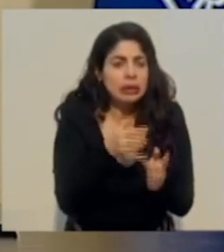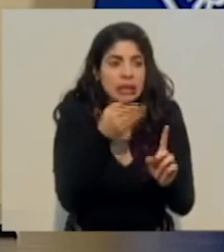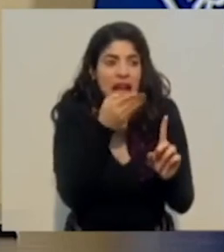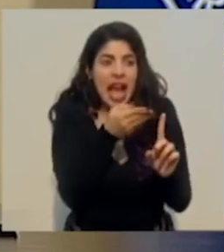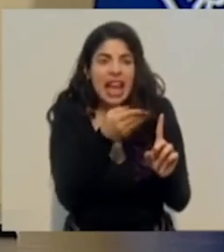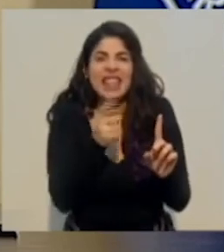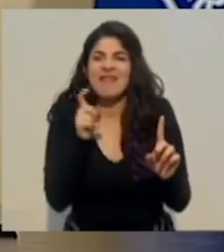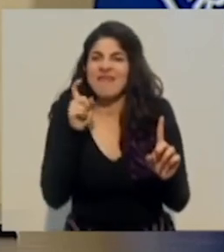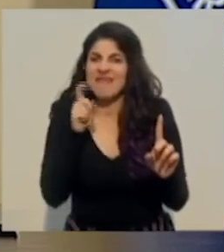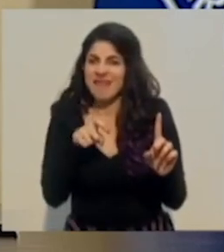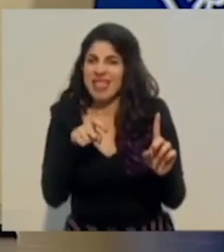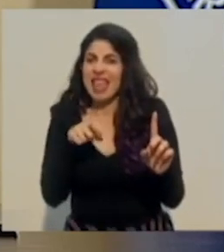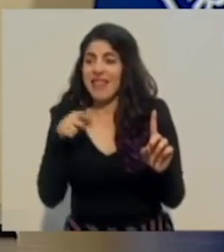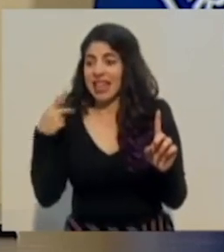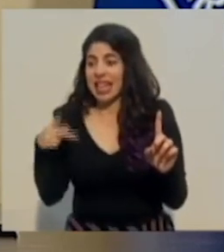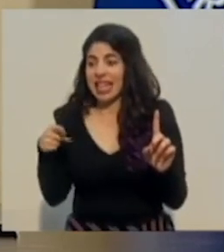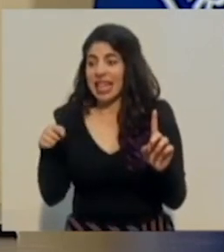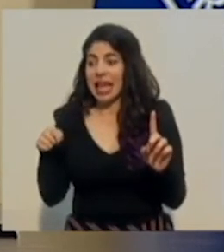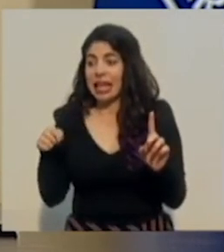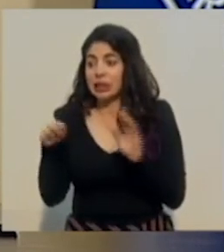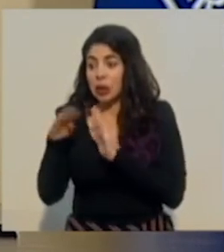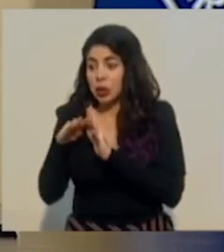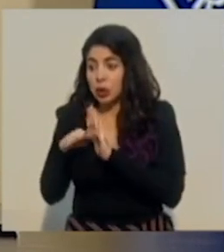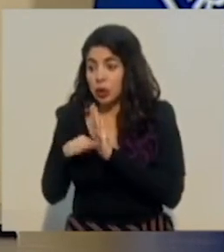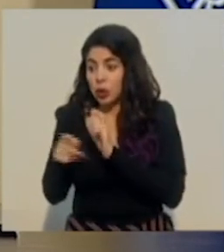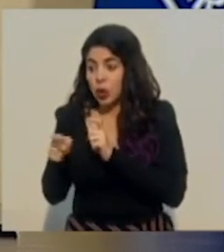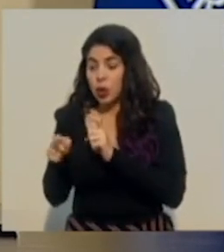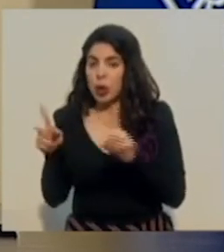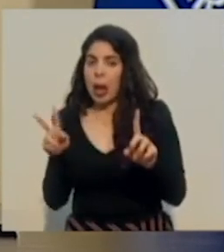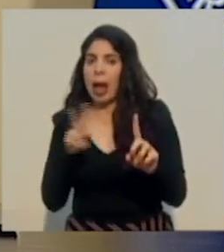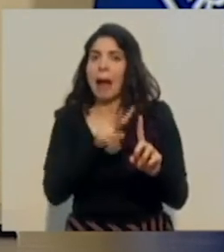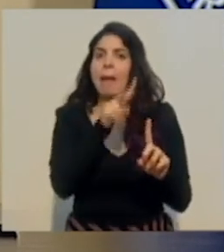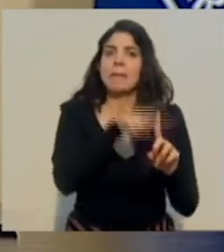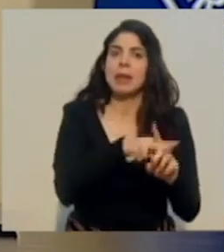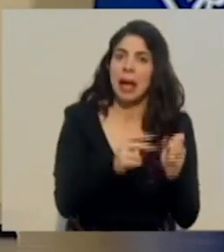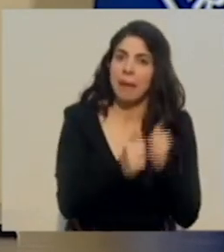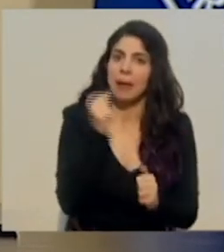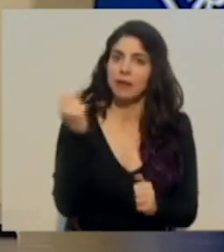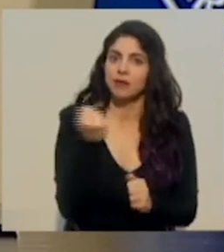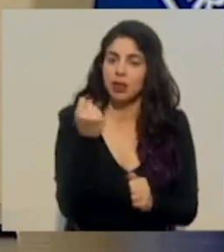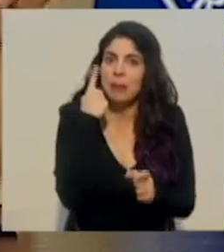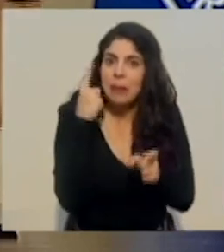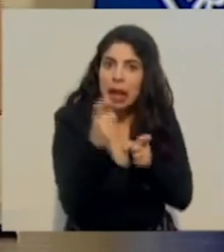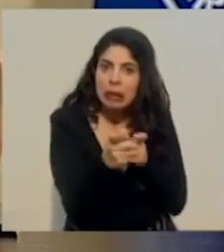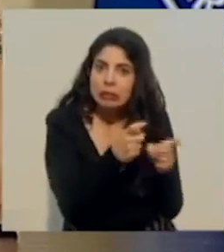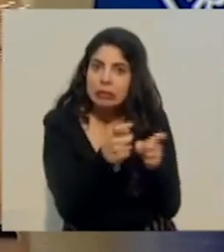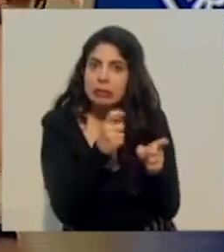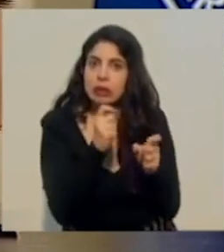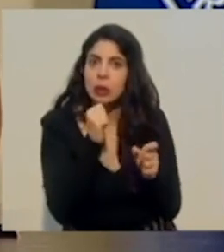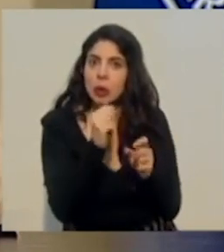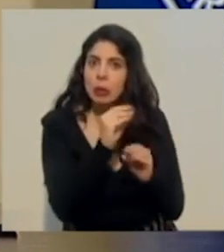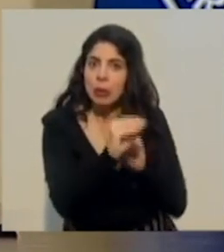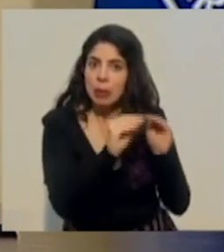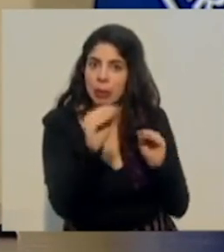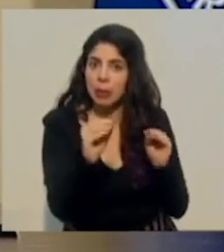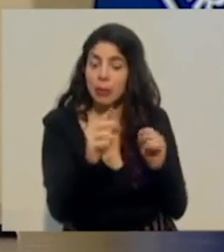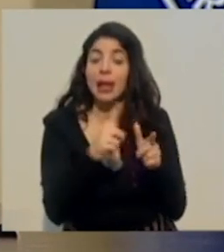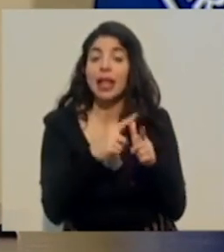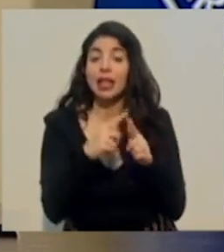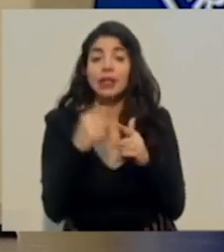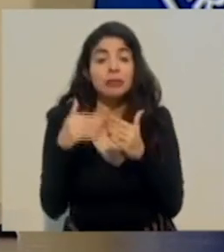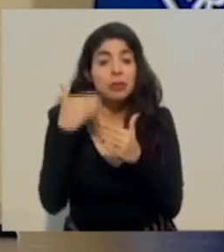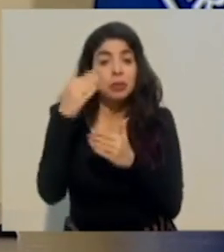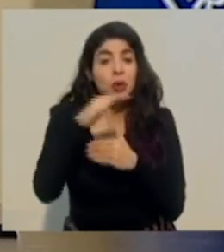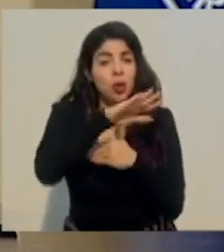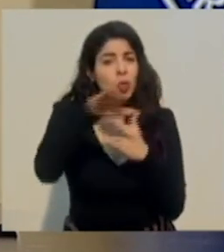con fuerza. Entonces, vamos a reunir eventualmente a todos ustedes, representantes de